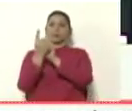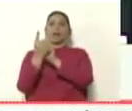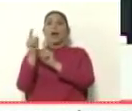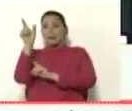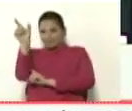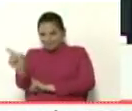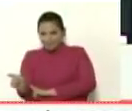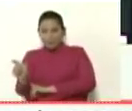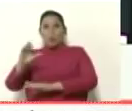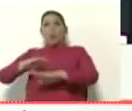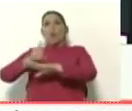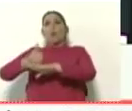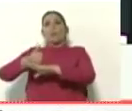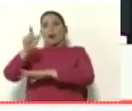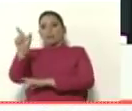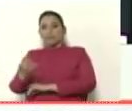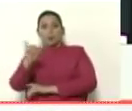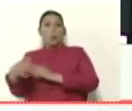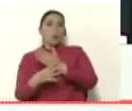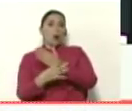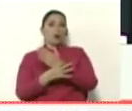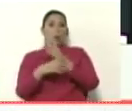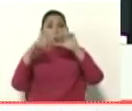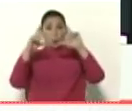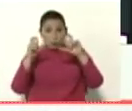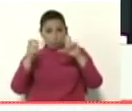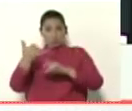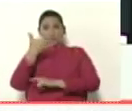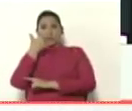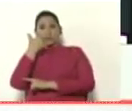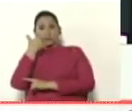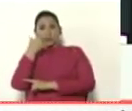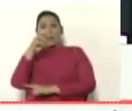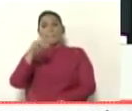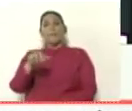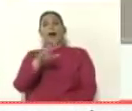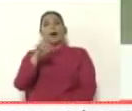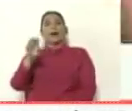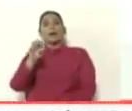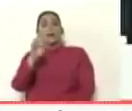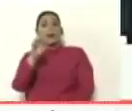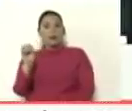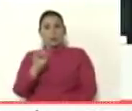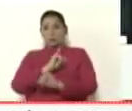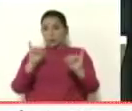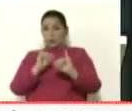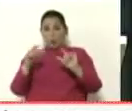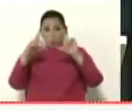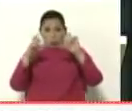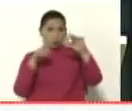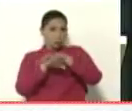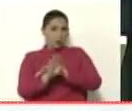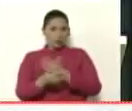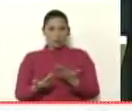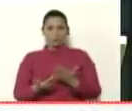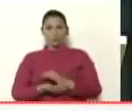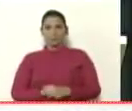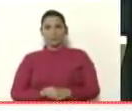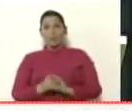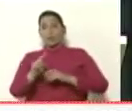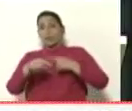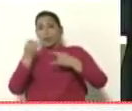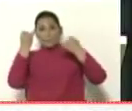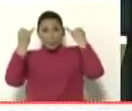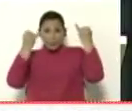señor Guaidó, porque en esta captura del celular de Marrero, que fue capturado después de que la inteligencia